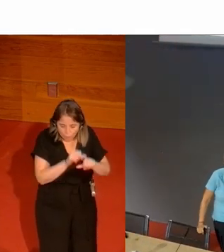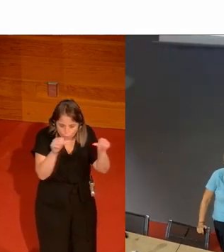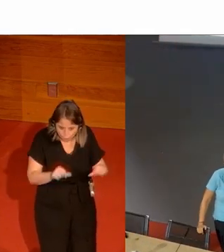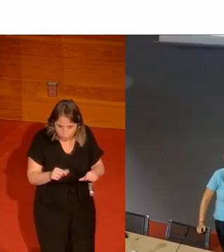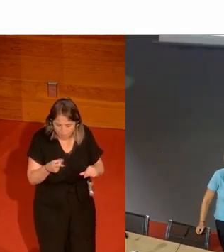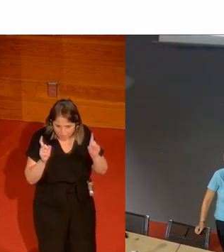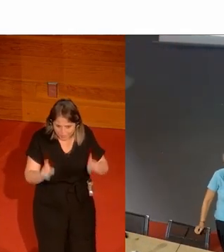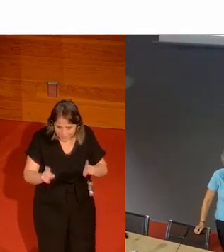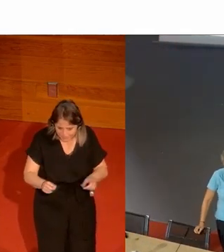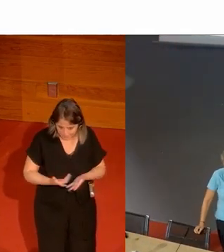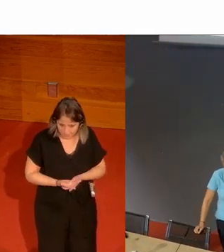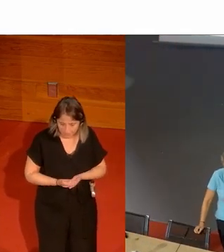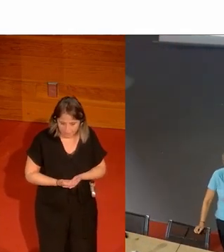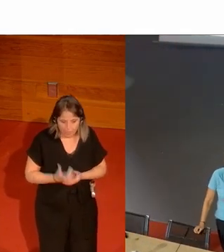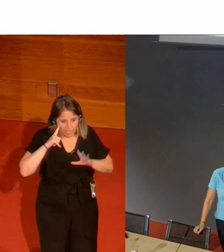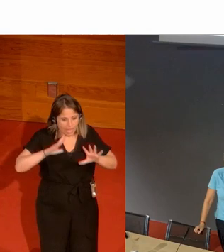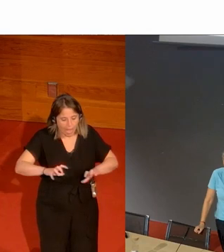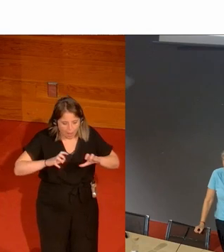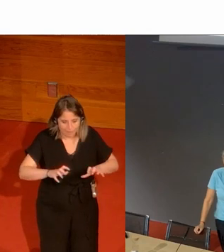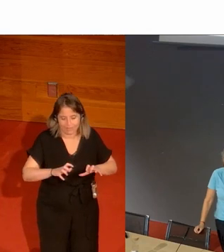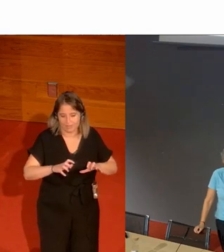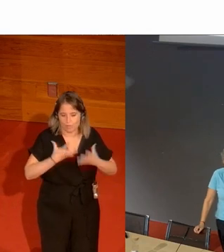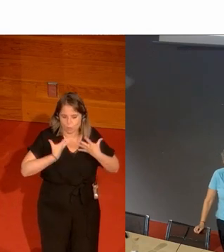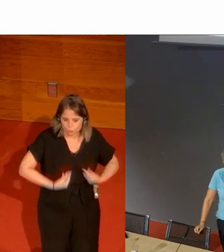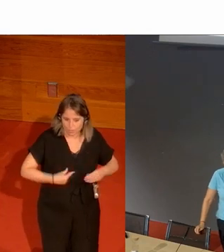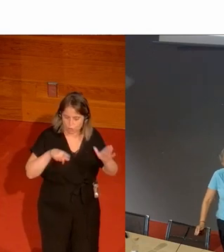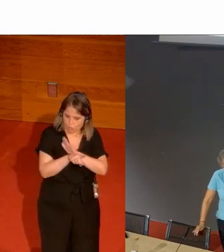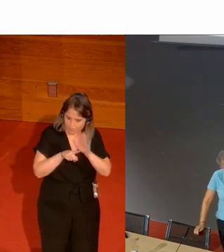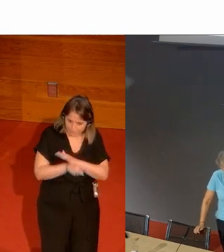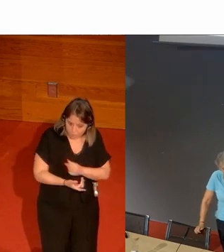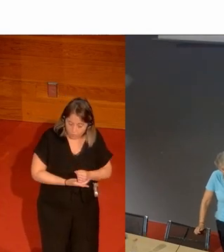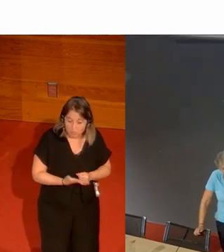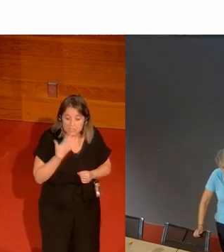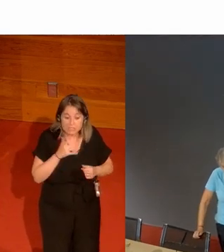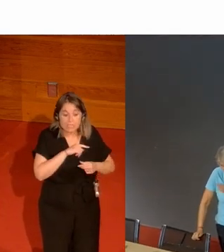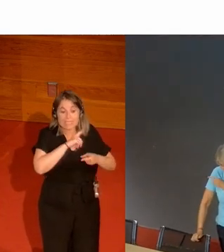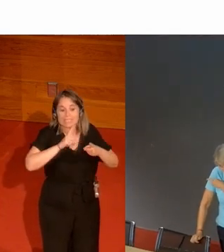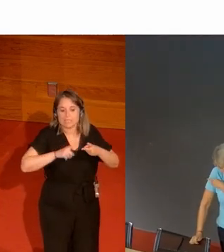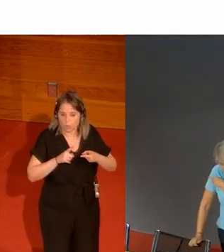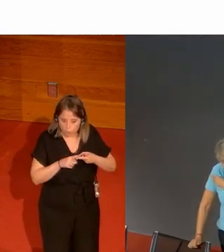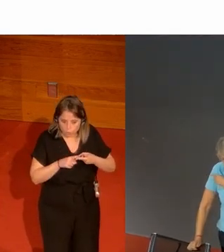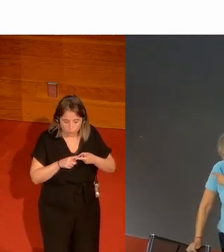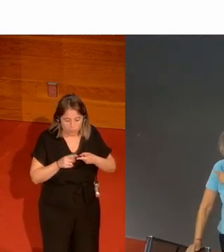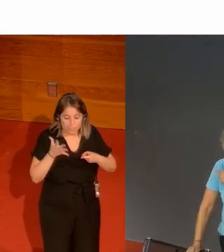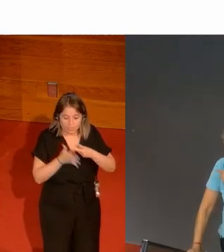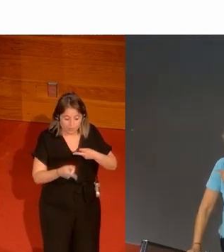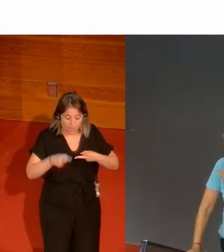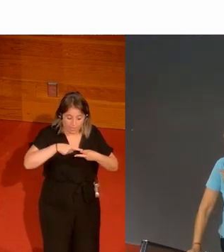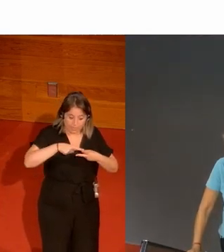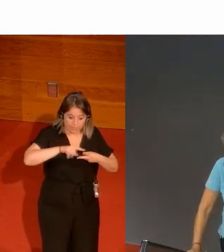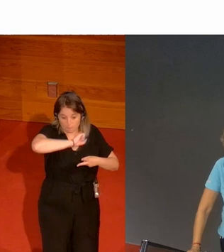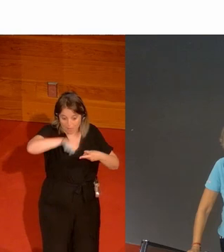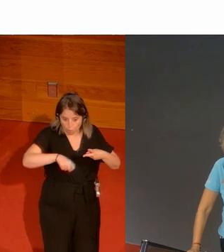en tu casa o sea aprende a gestionar la frustración y si has quedado segundo es porque ha habido otro que ha sido mejor que